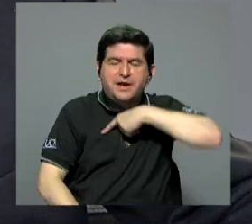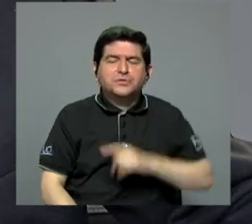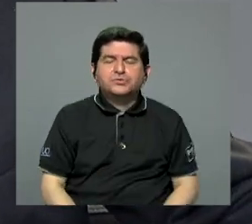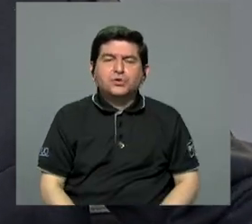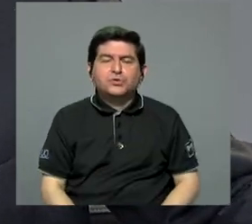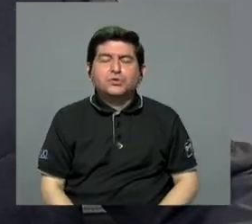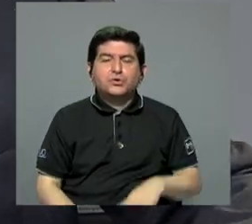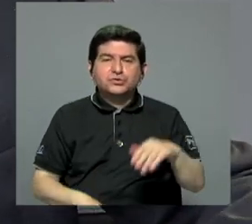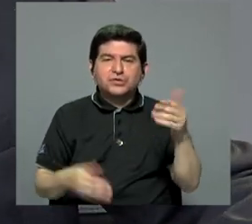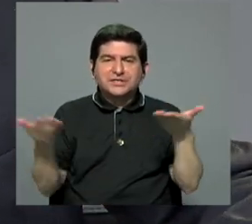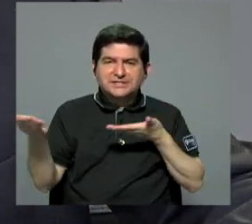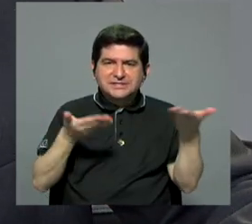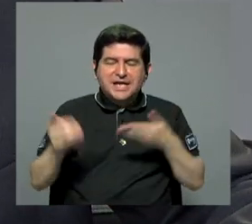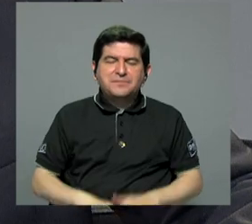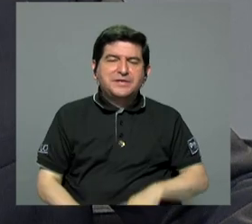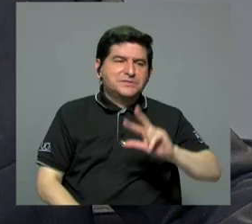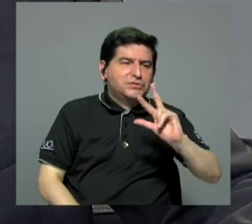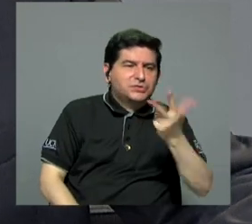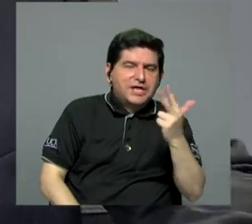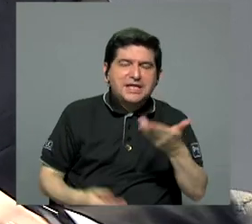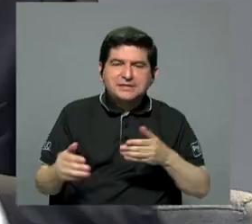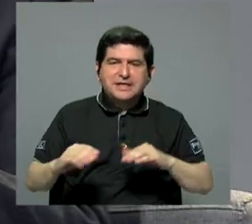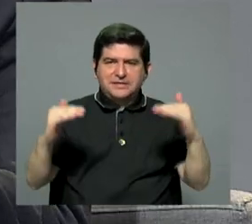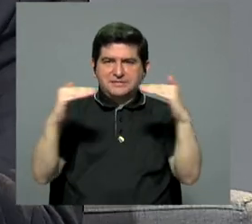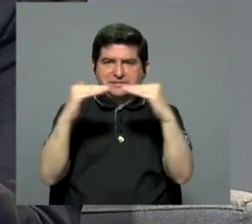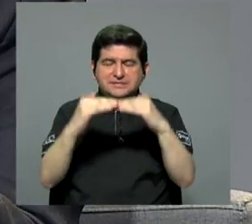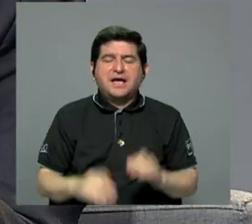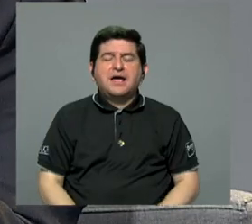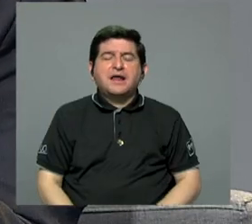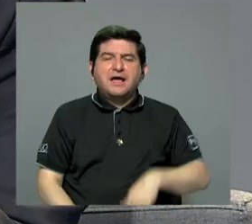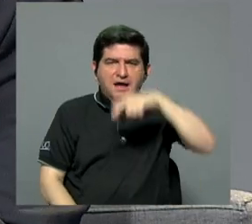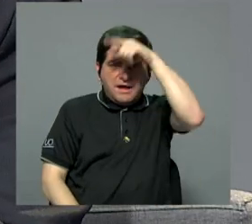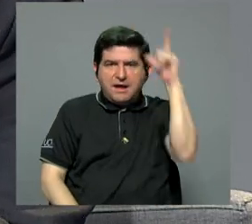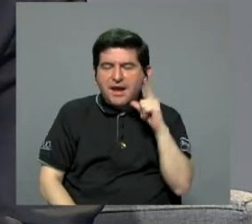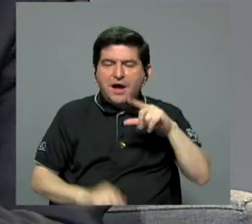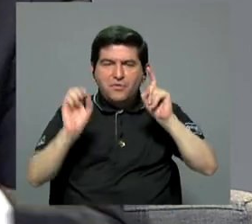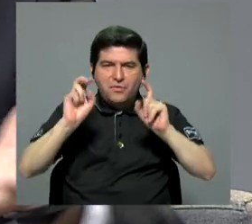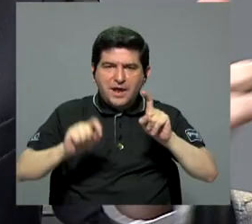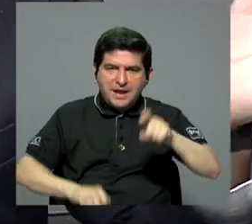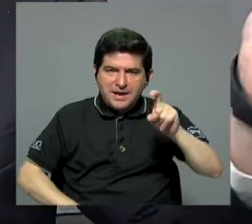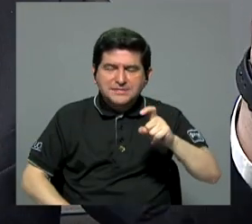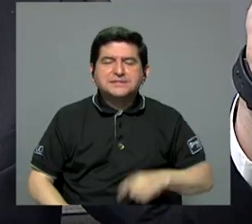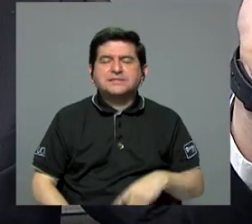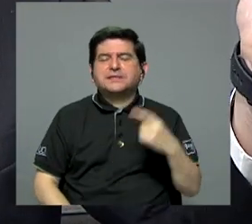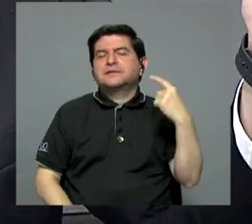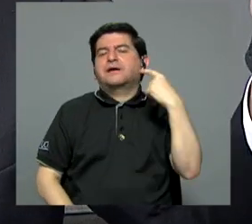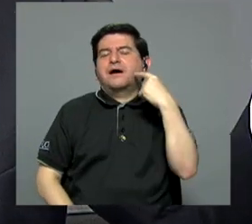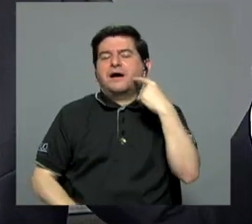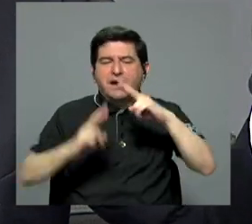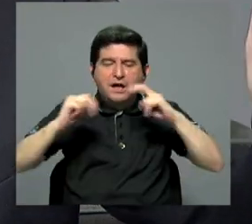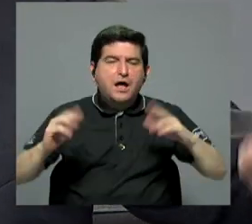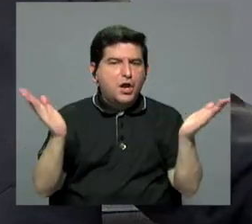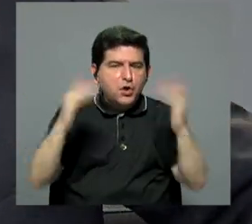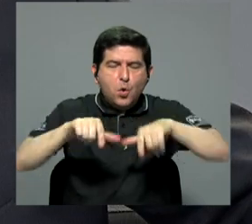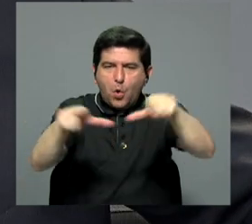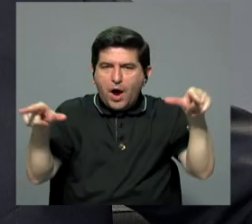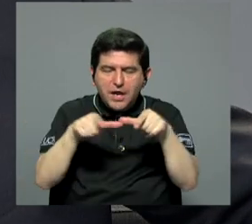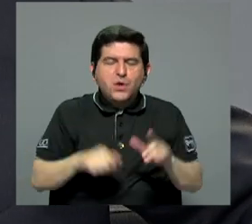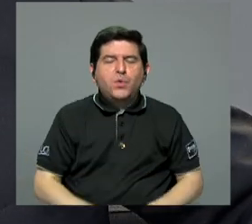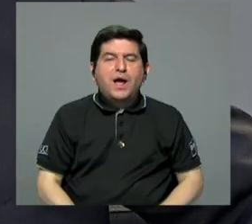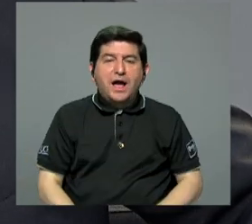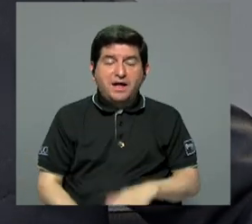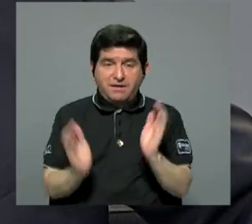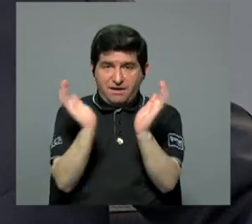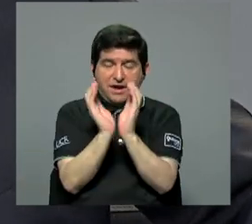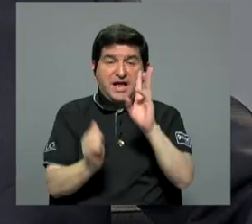servicios de la caja. Que si Laura Martínez necesita realizarse una muela y no hay campo en la caja hasta dentro de seis